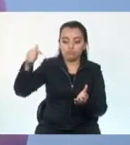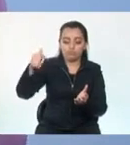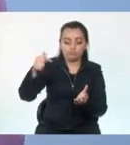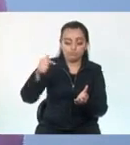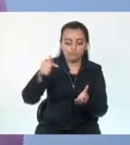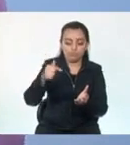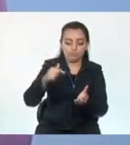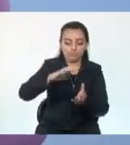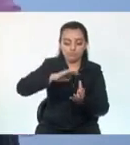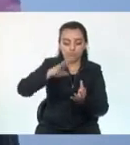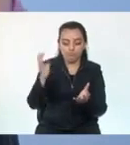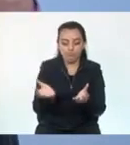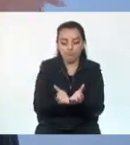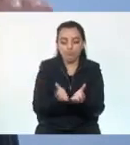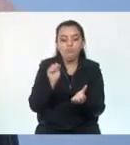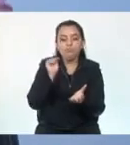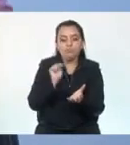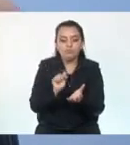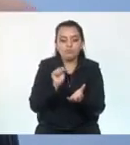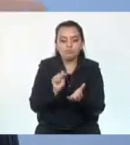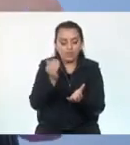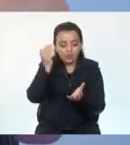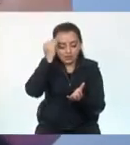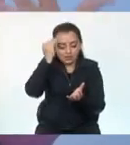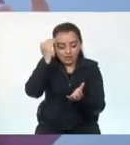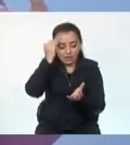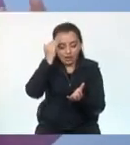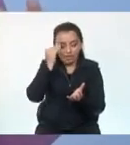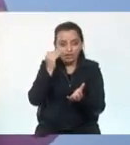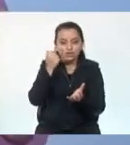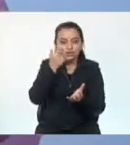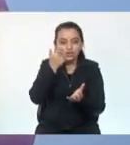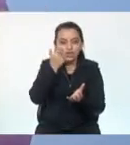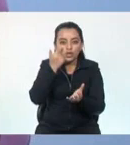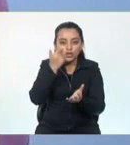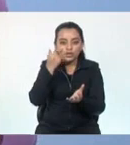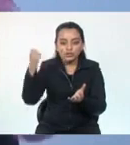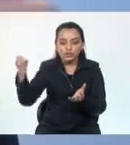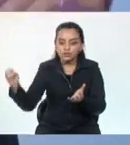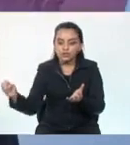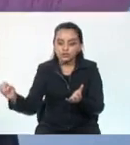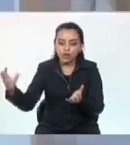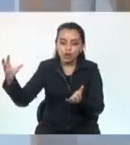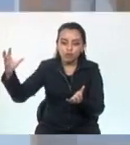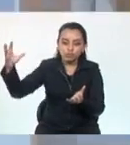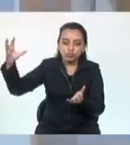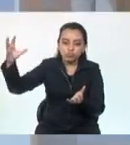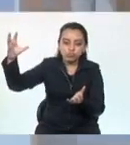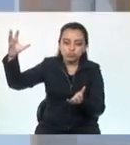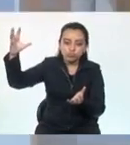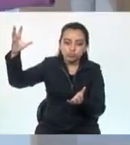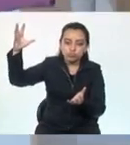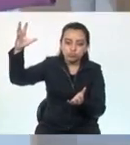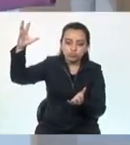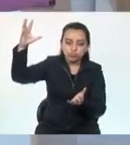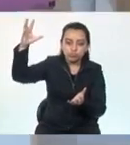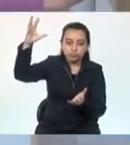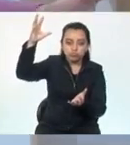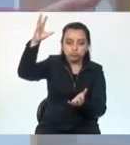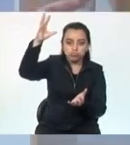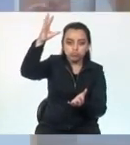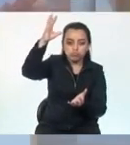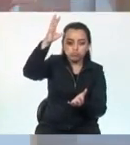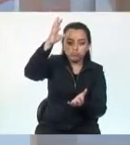necesitamos localizar la salida del Sol. El Sol sale al este